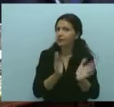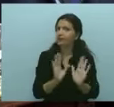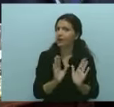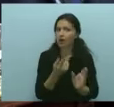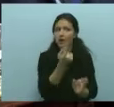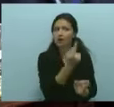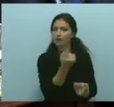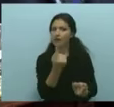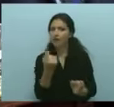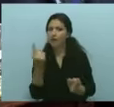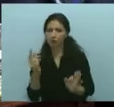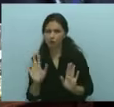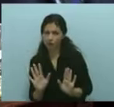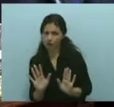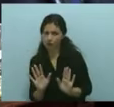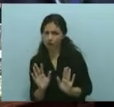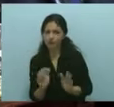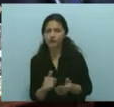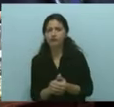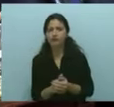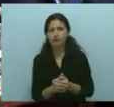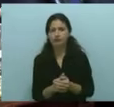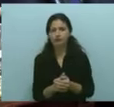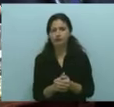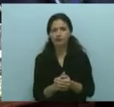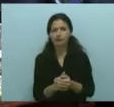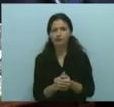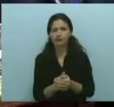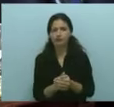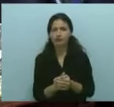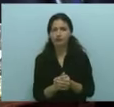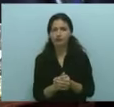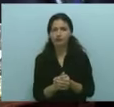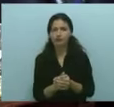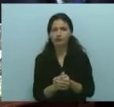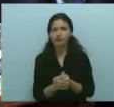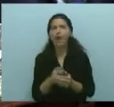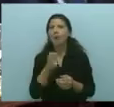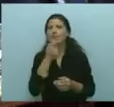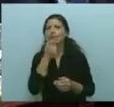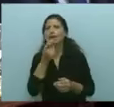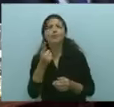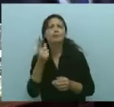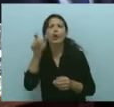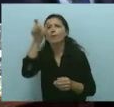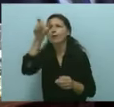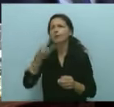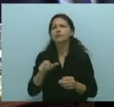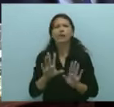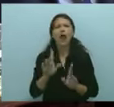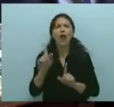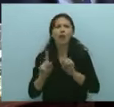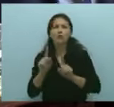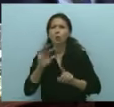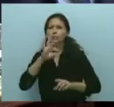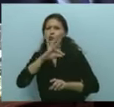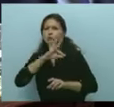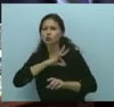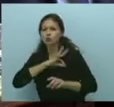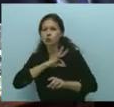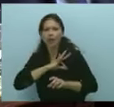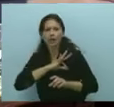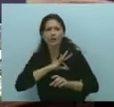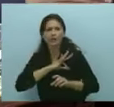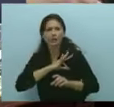razonables, hoy tenemos topes que no son sostenibles éticamente, que alguien gane 32 veces la mínima.